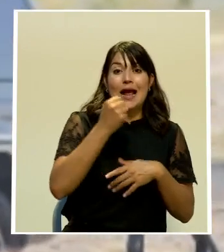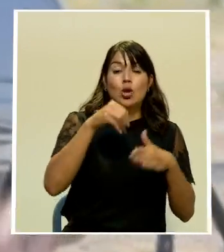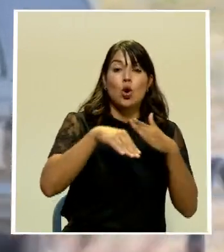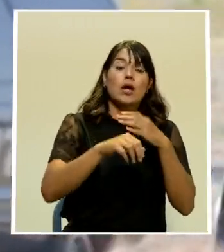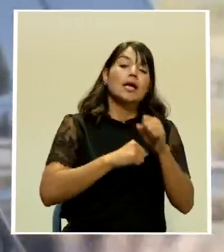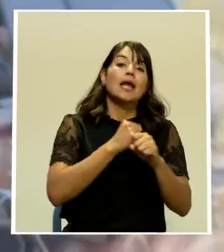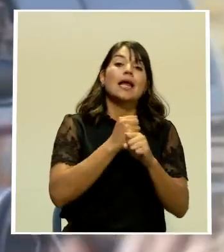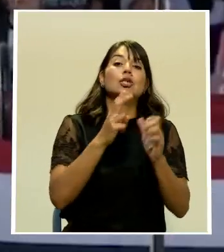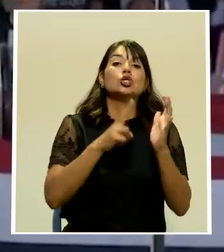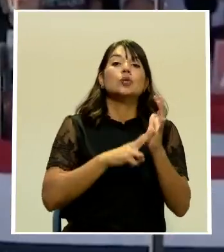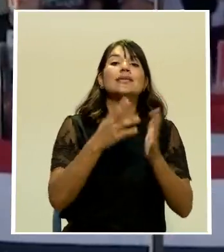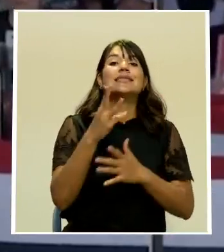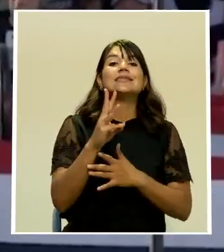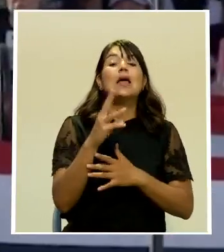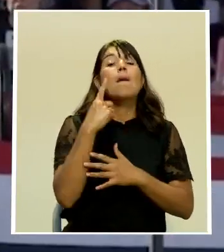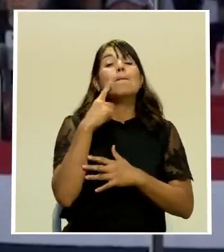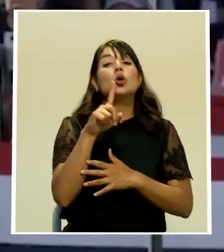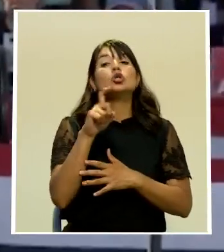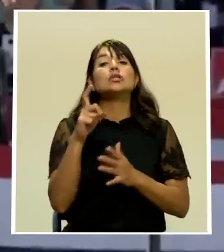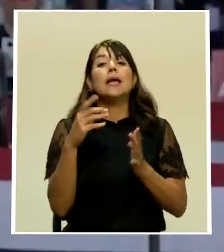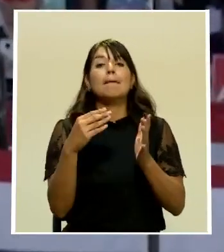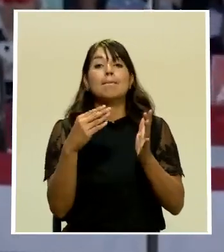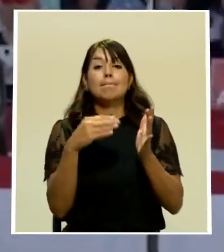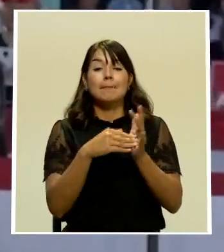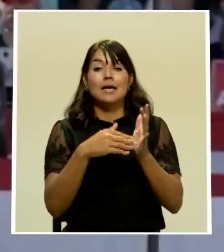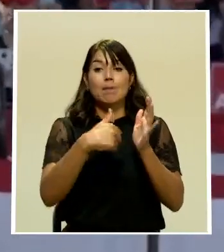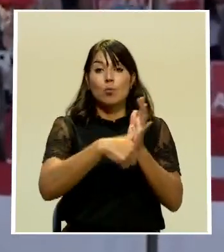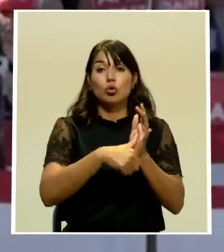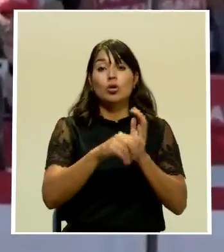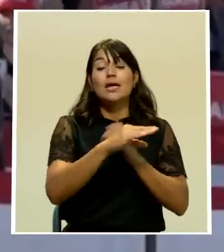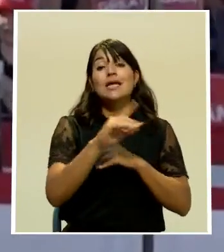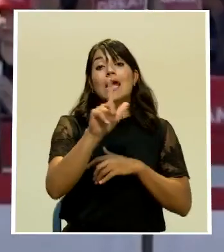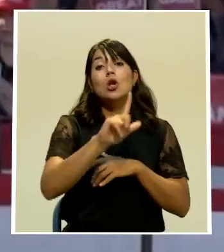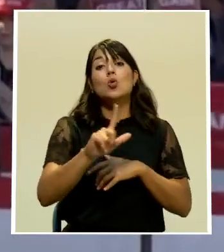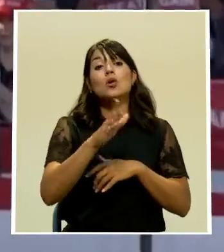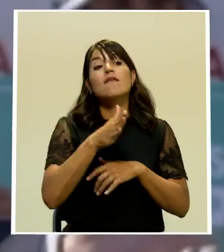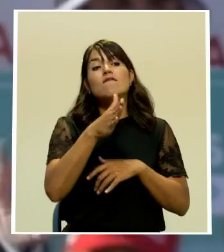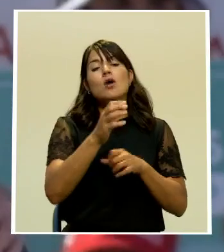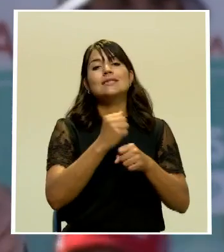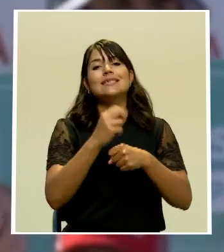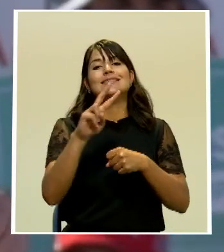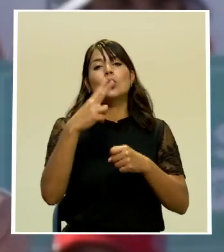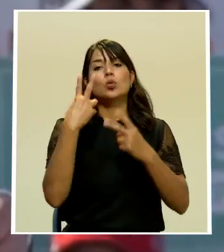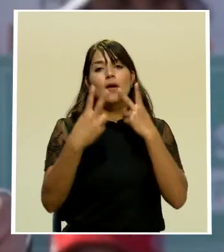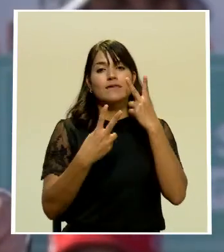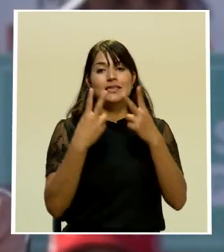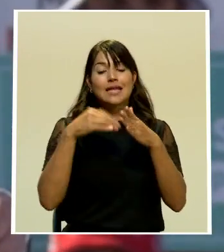por menos de 100.000 votos y que el lunes realizó su segunda visita en solo un mes tenemos